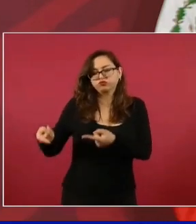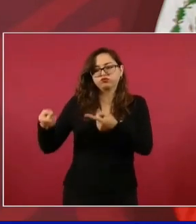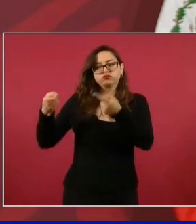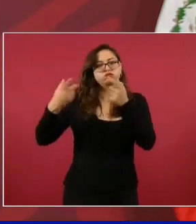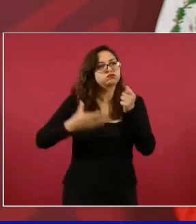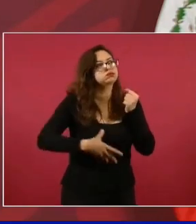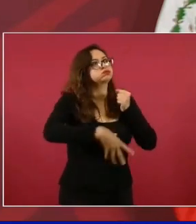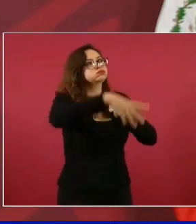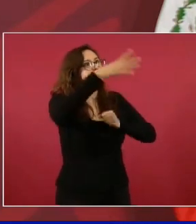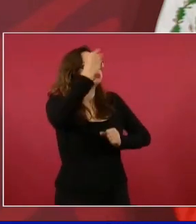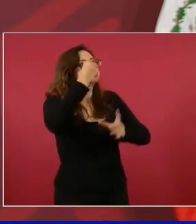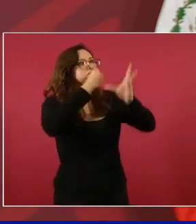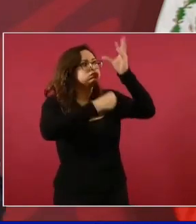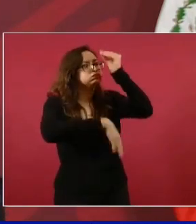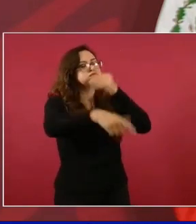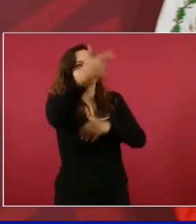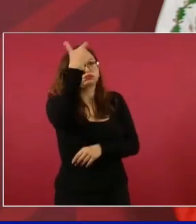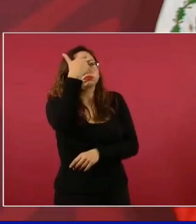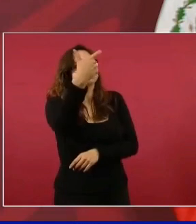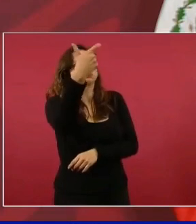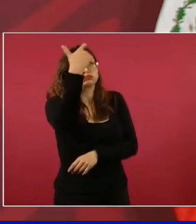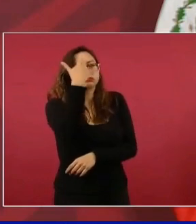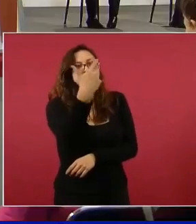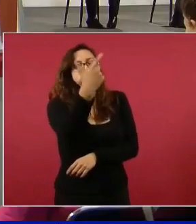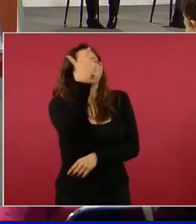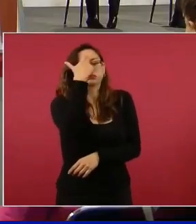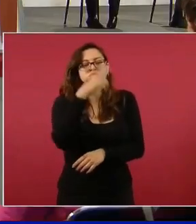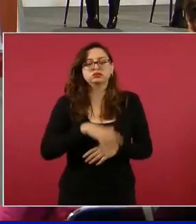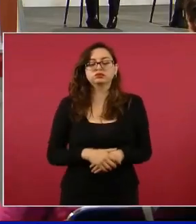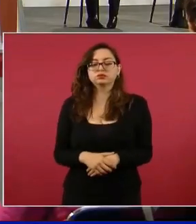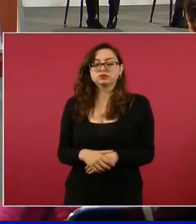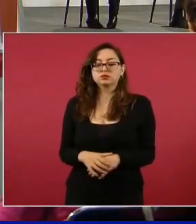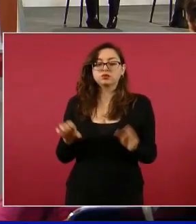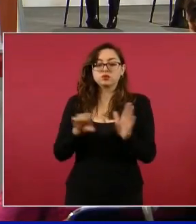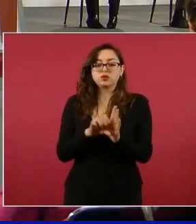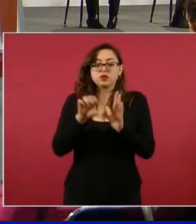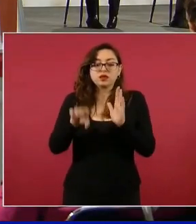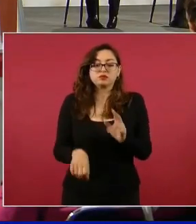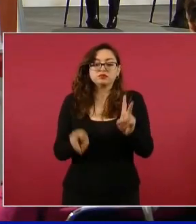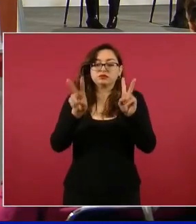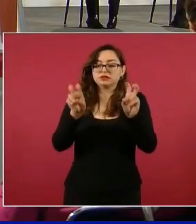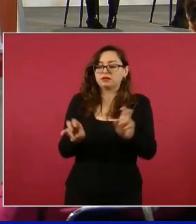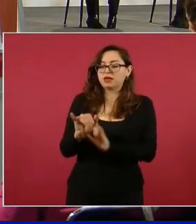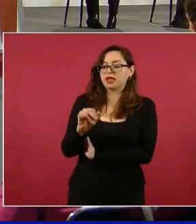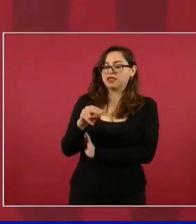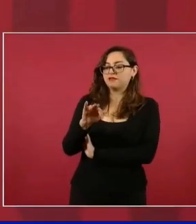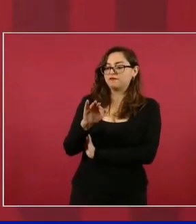por ejemplo, el caso de la inflación, ¿qué es lo que aprendieron en todos lados?